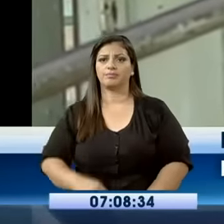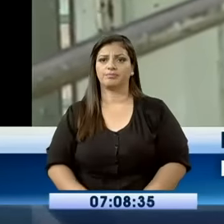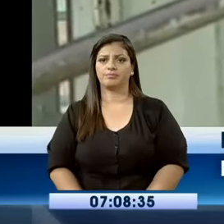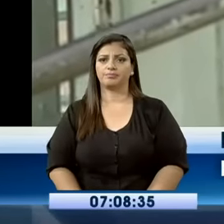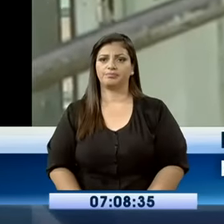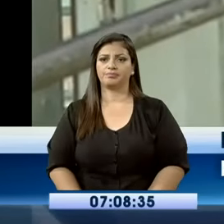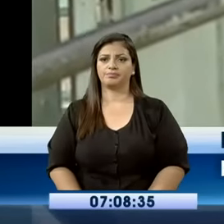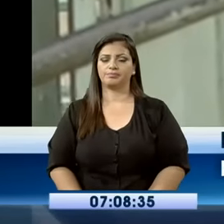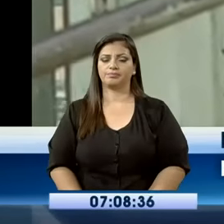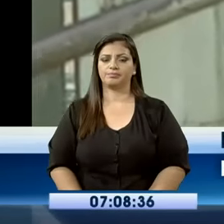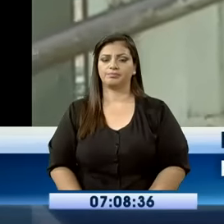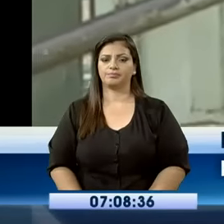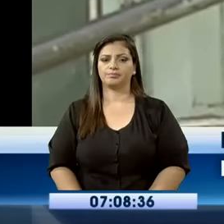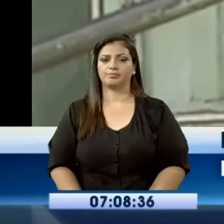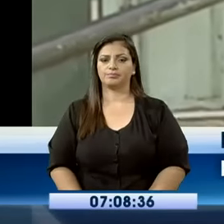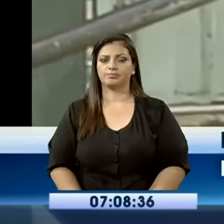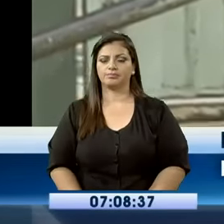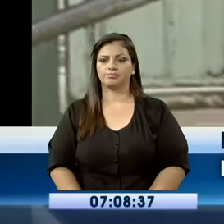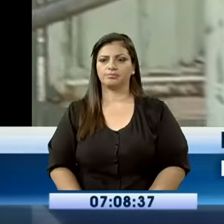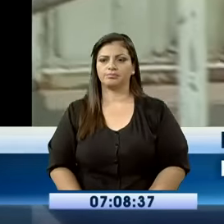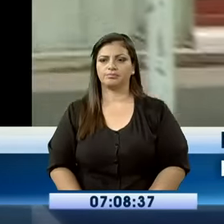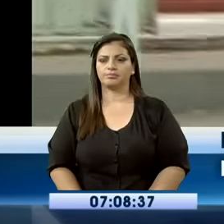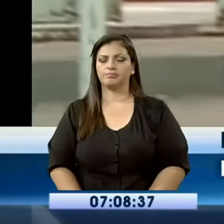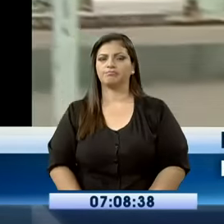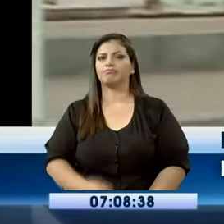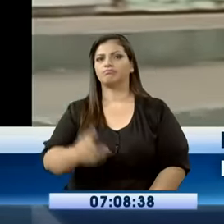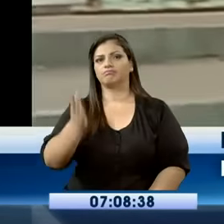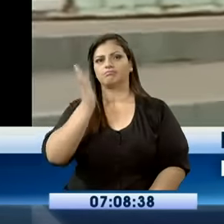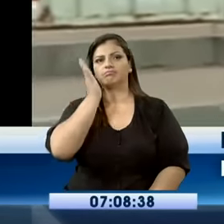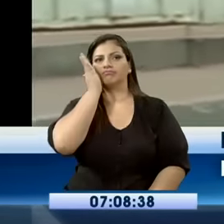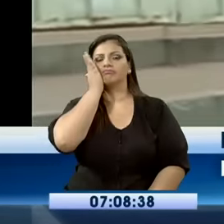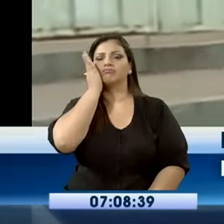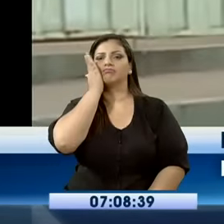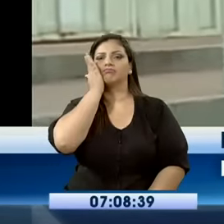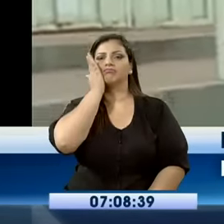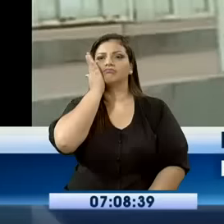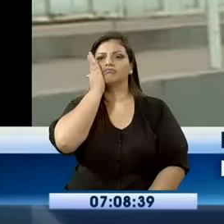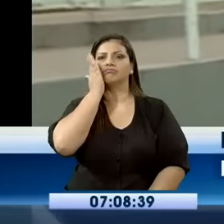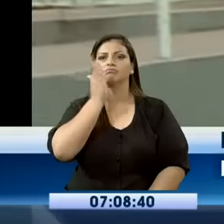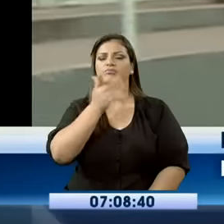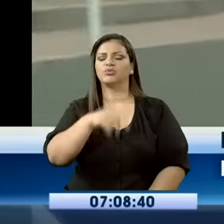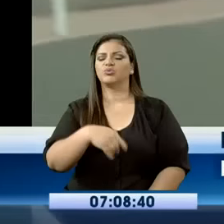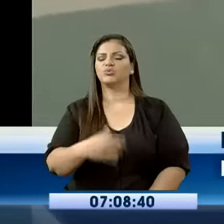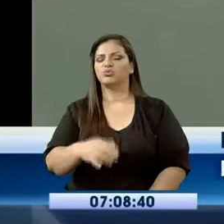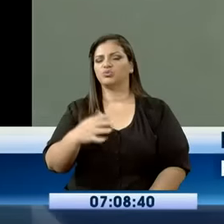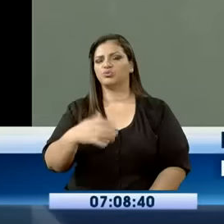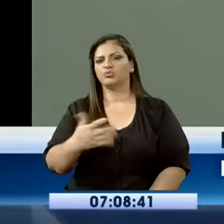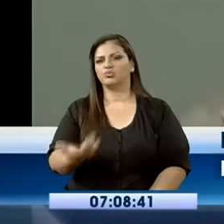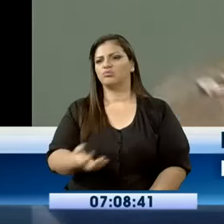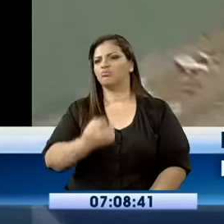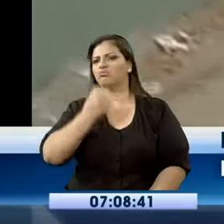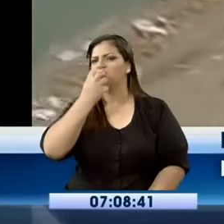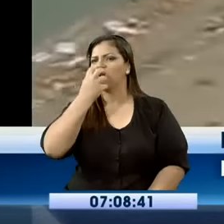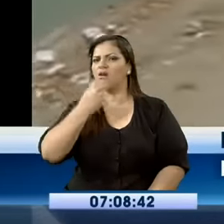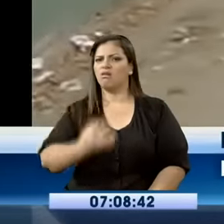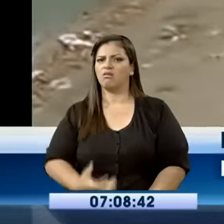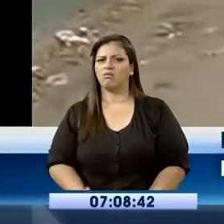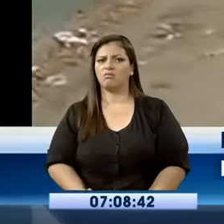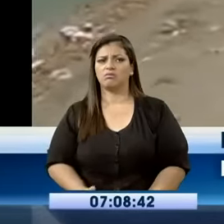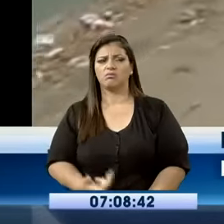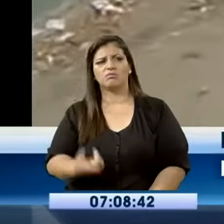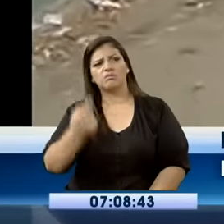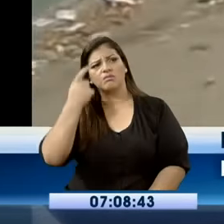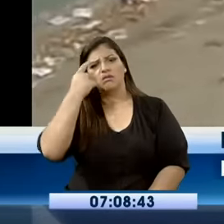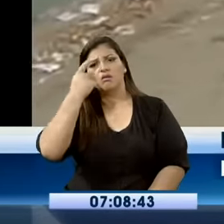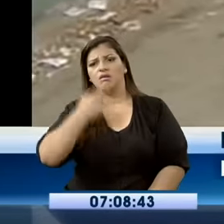muchas gracias, amiga. Bueno, las madres de familia están completamente indignadas con lo que está sucediendo. Se